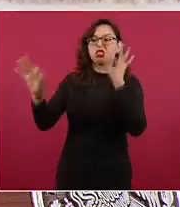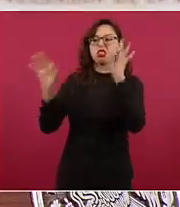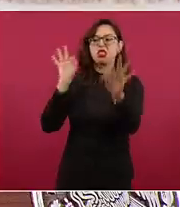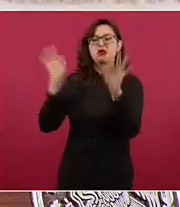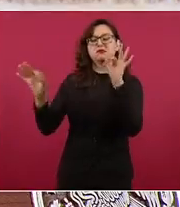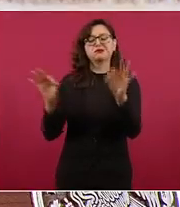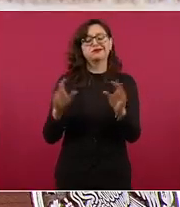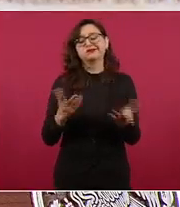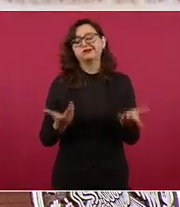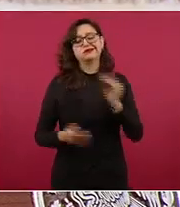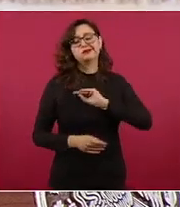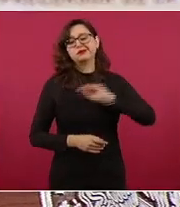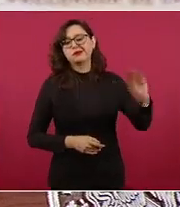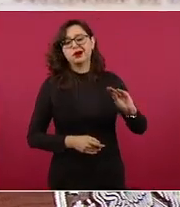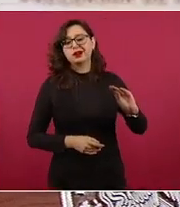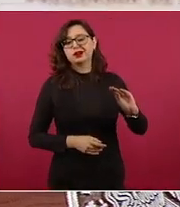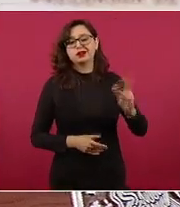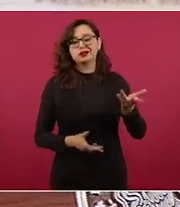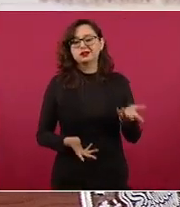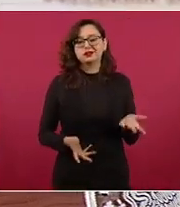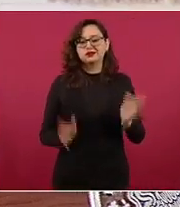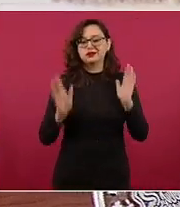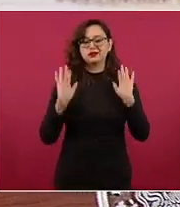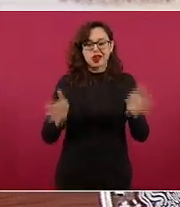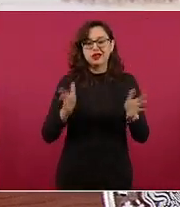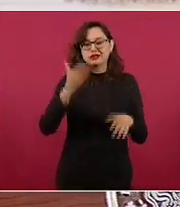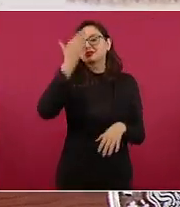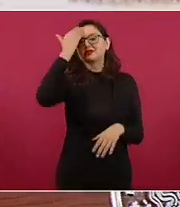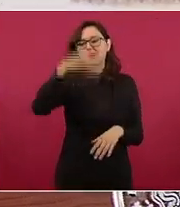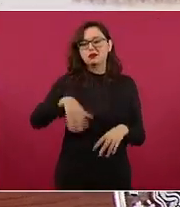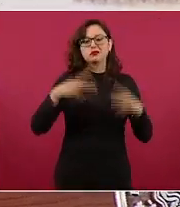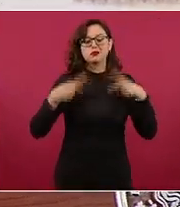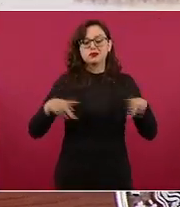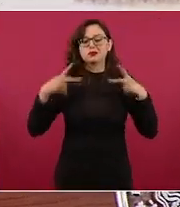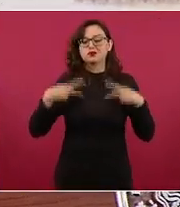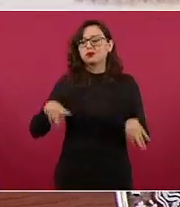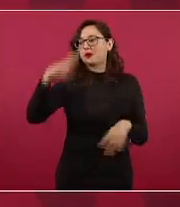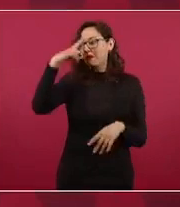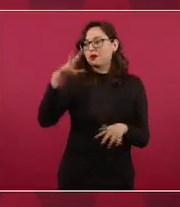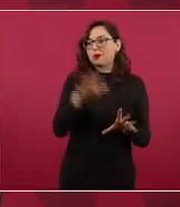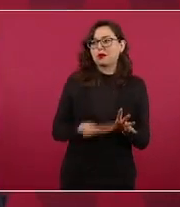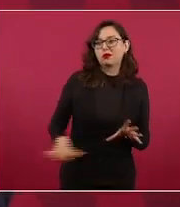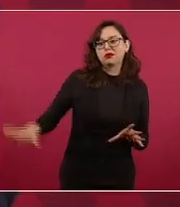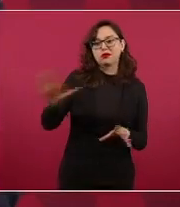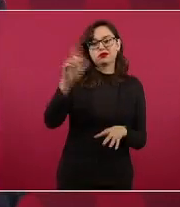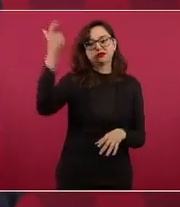porque ya el pueblo de México despertó porque antes